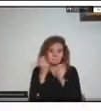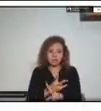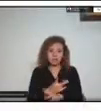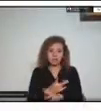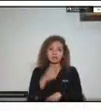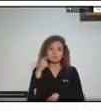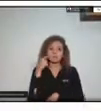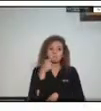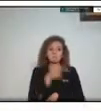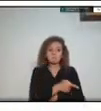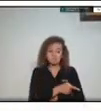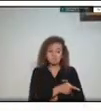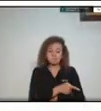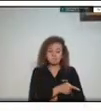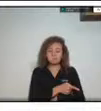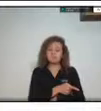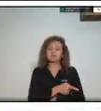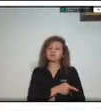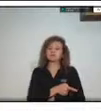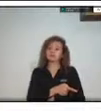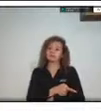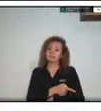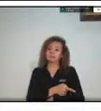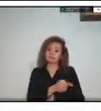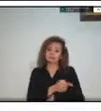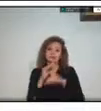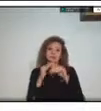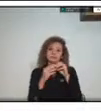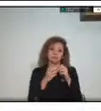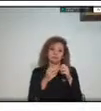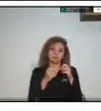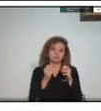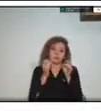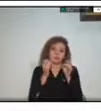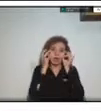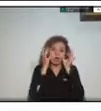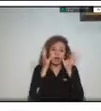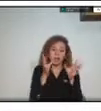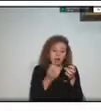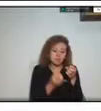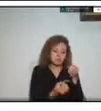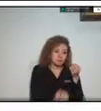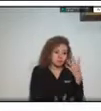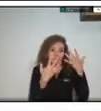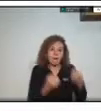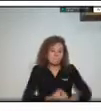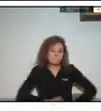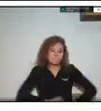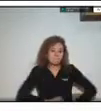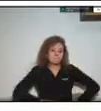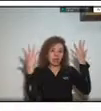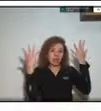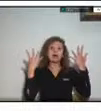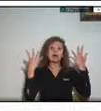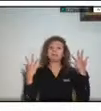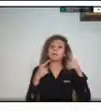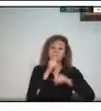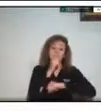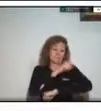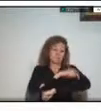a que se generen incendios o explosiones los derrames en sí mismos generan afectación al medio ambiente